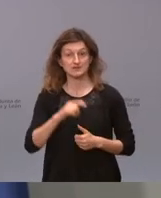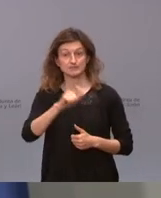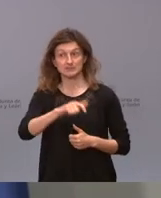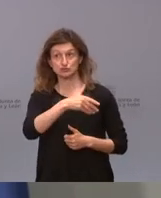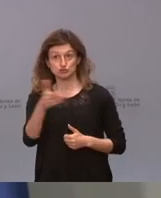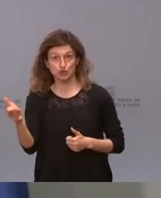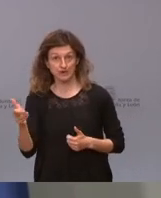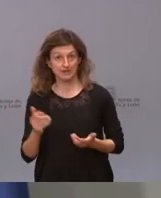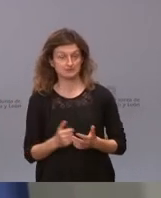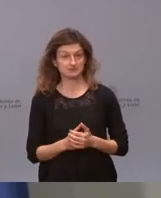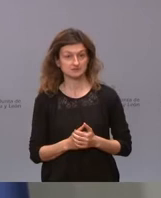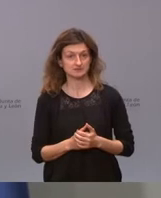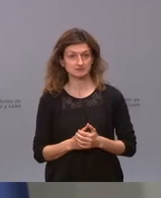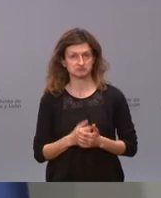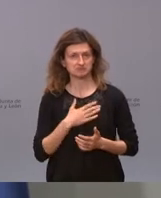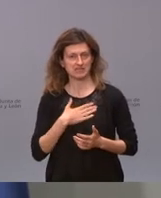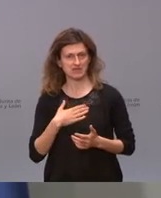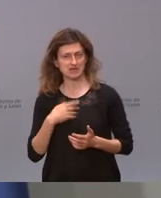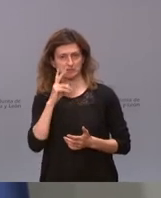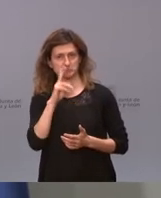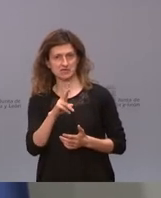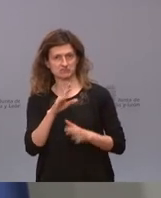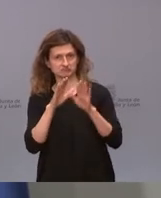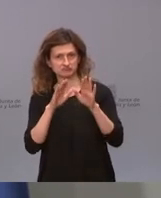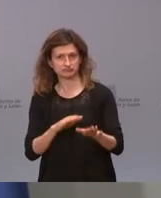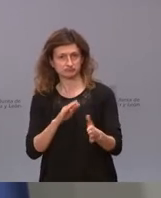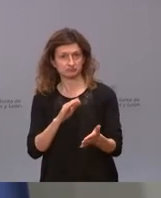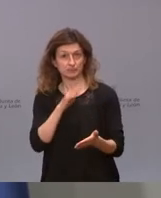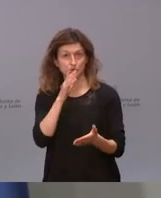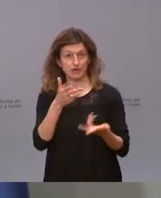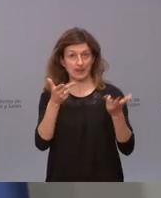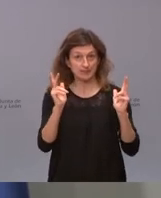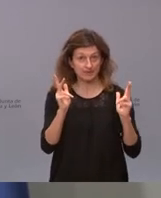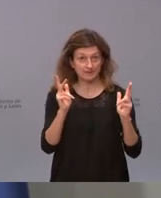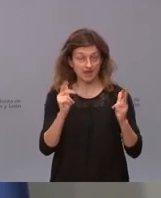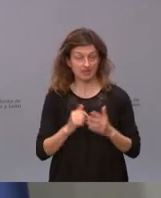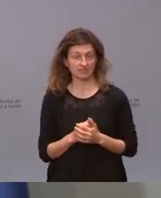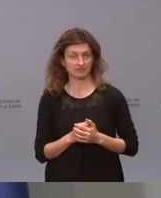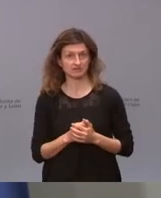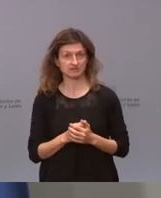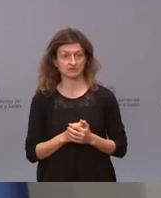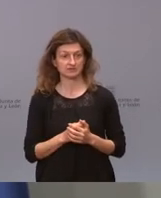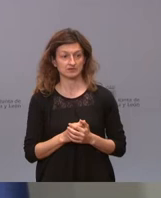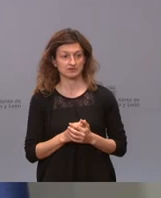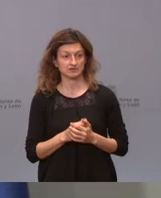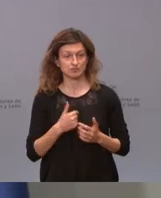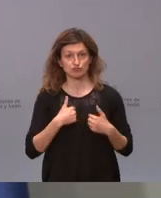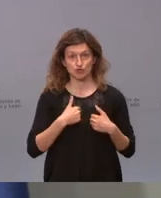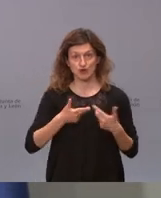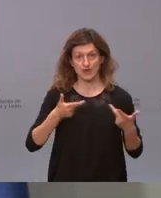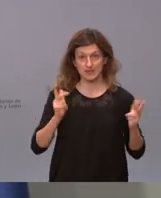apuesta por la libertad para una persona que se autodefine liberal,